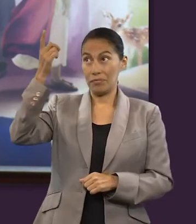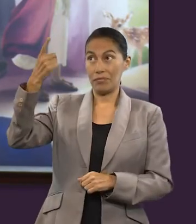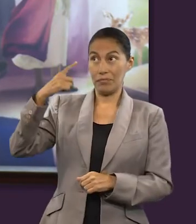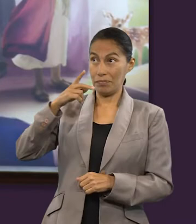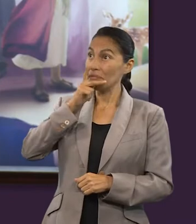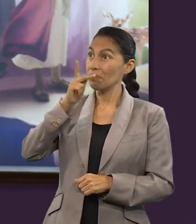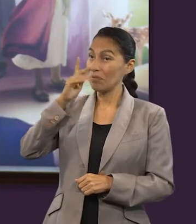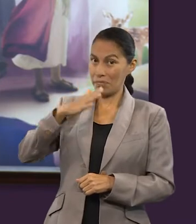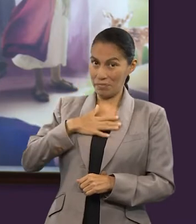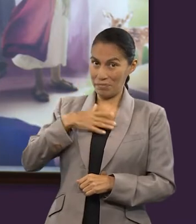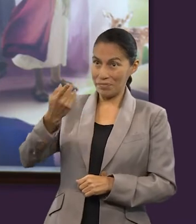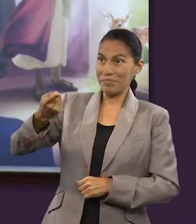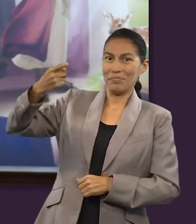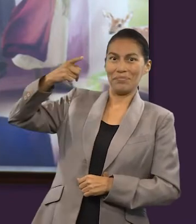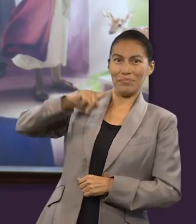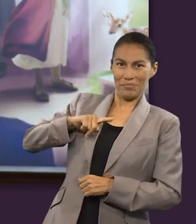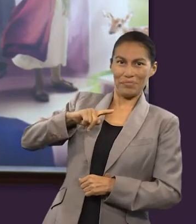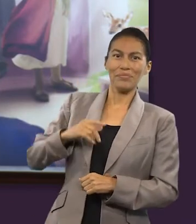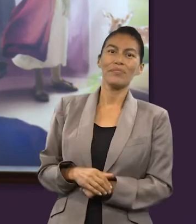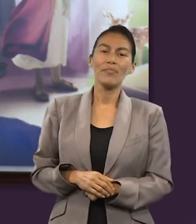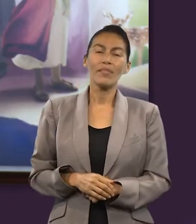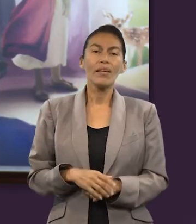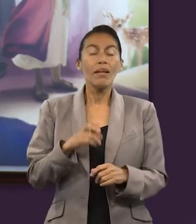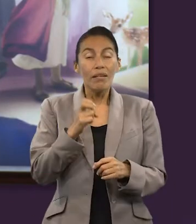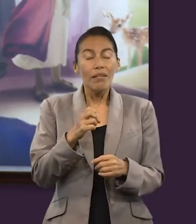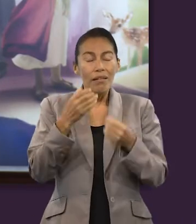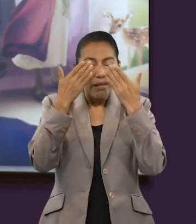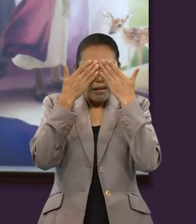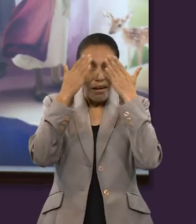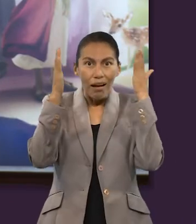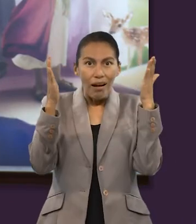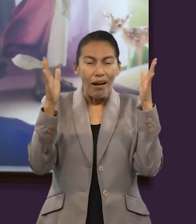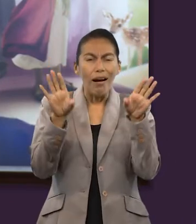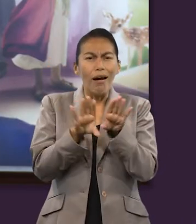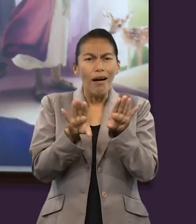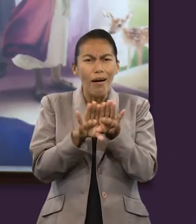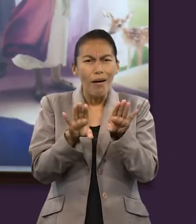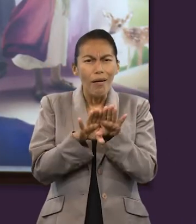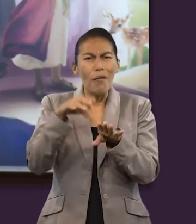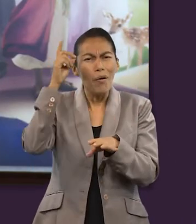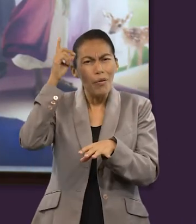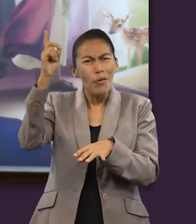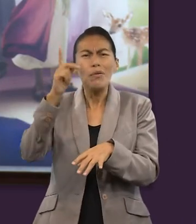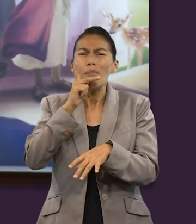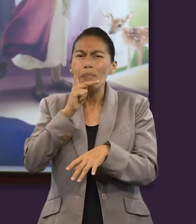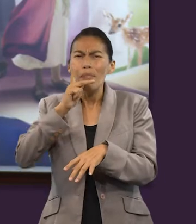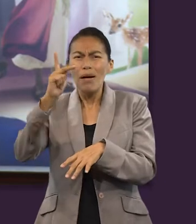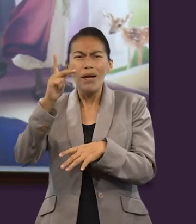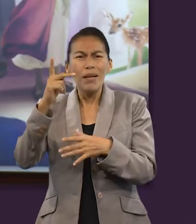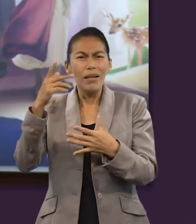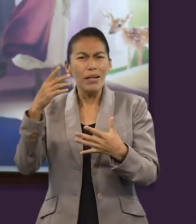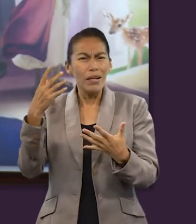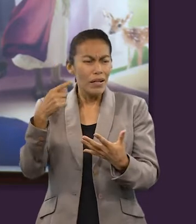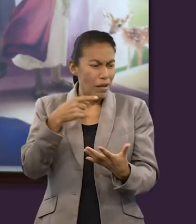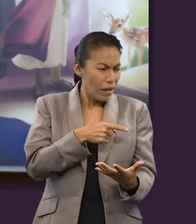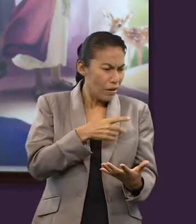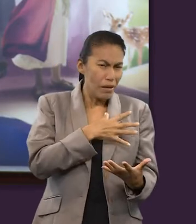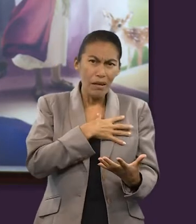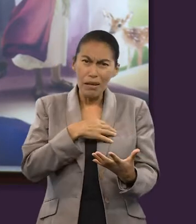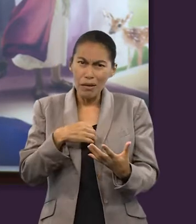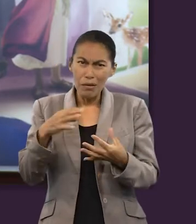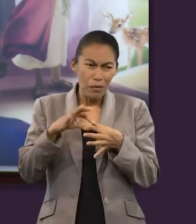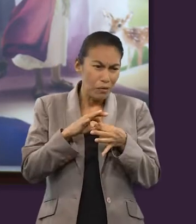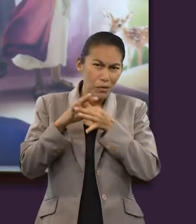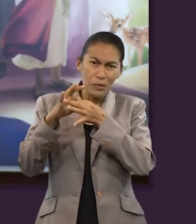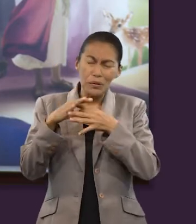mandamiento recibí de mi Padre. Entonces podemos ver claramente la implicación del Dios Padre